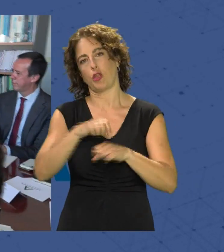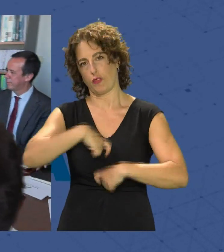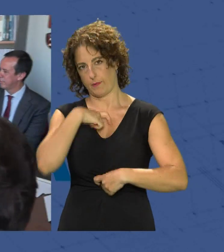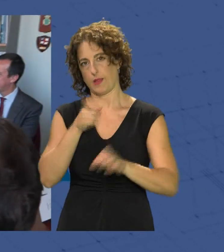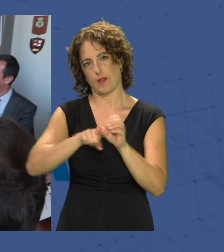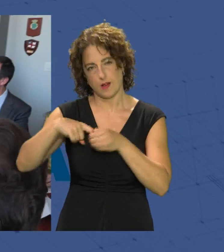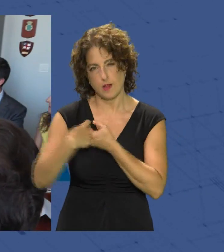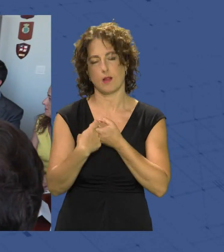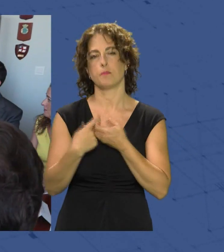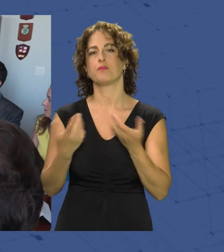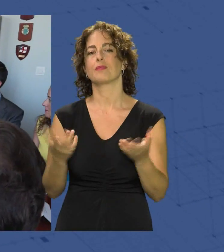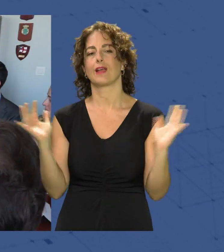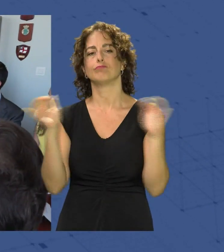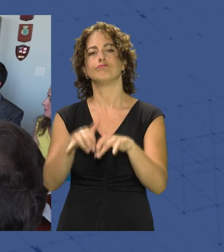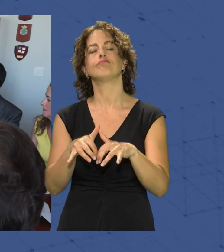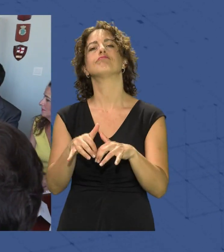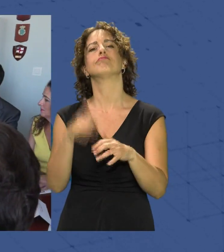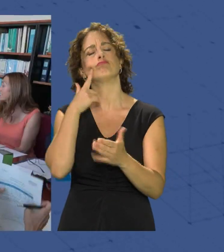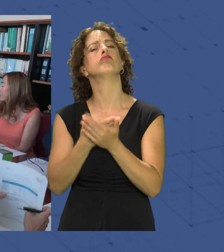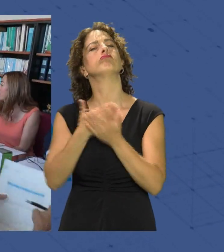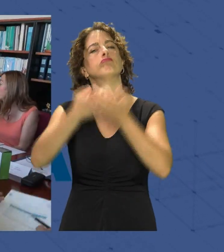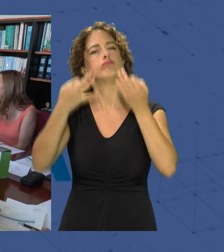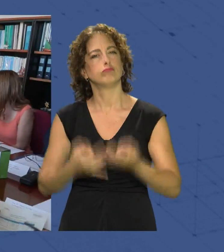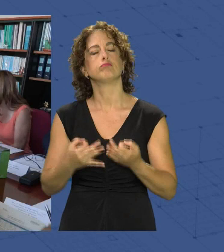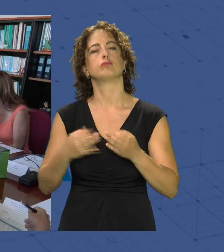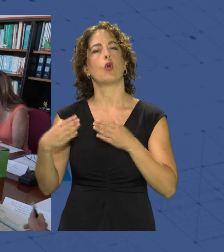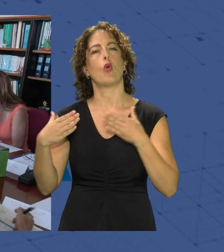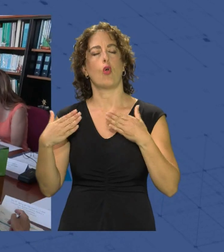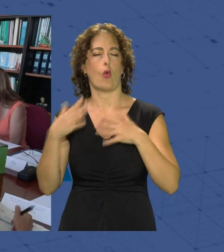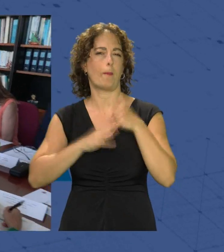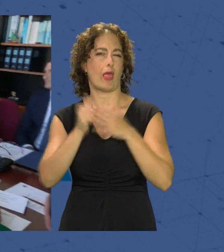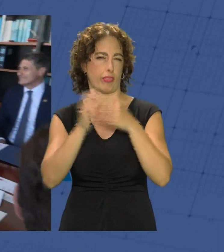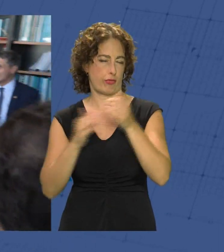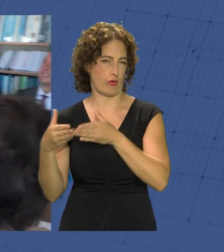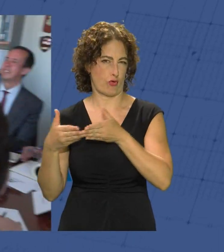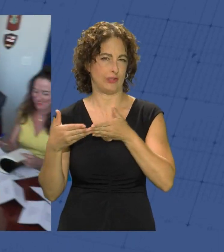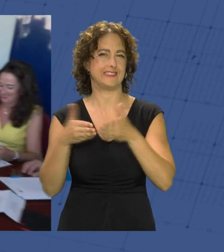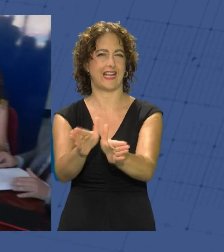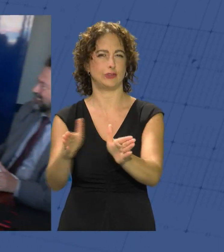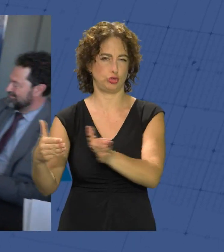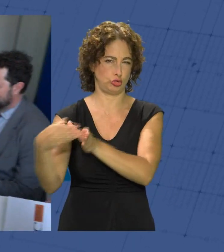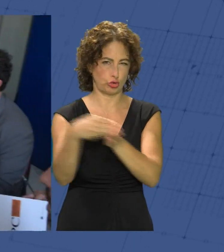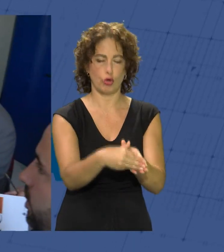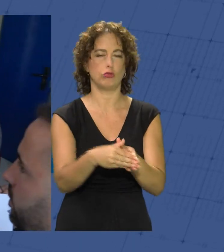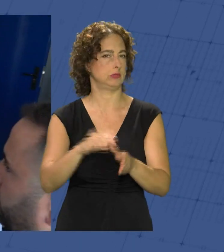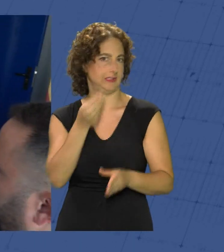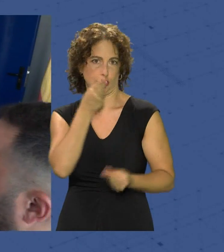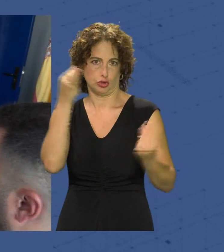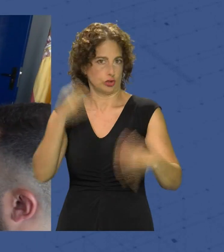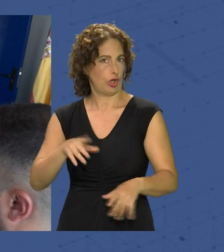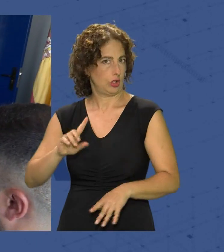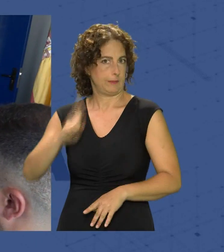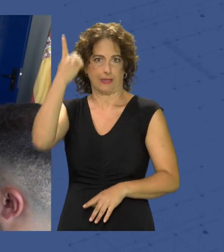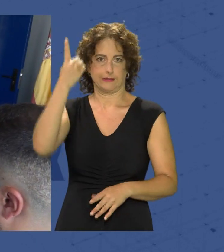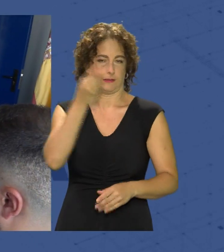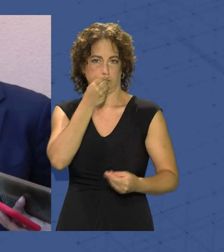encuentro en el que se ha constatado que esta operación Paso del Estrecho será histórica. Por ejemplo, ayer fue un día histórico, ayer en el puerto